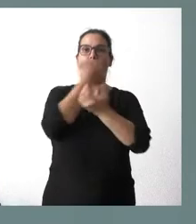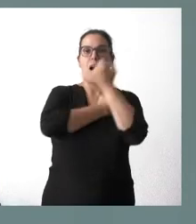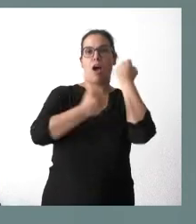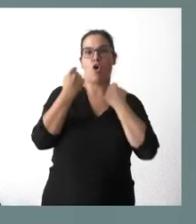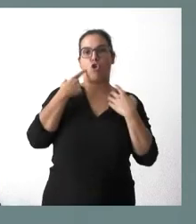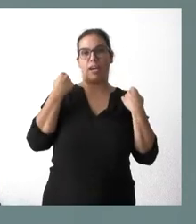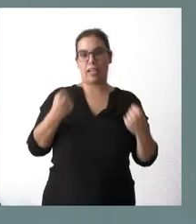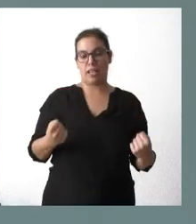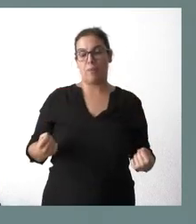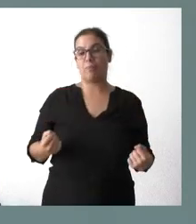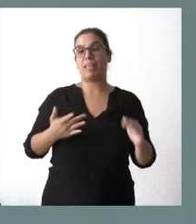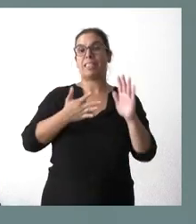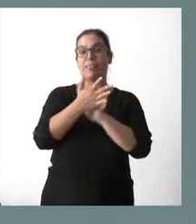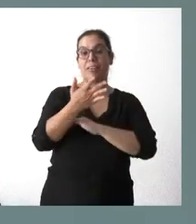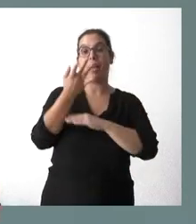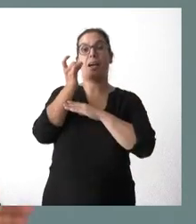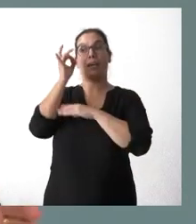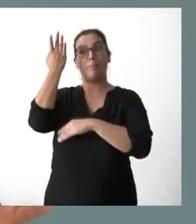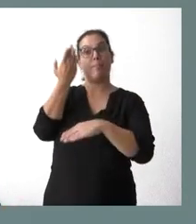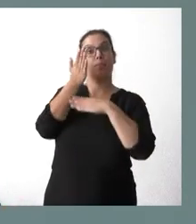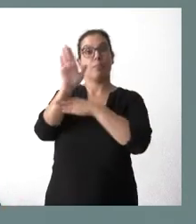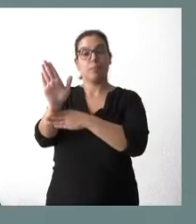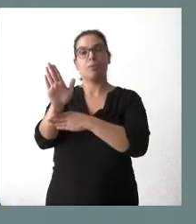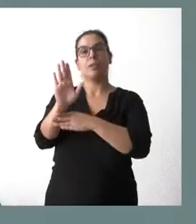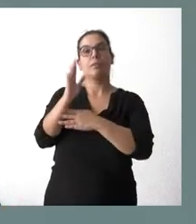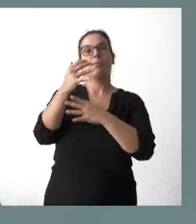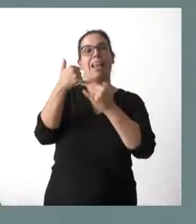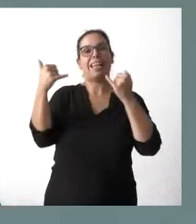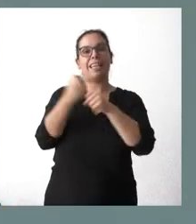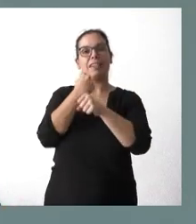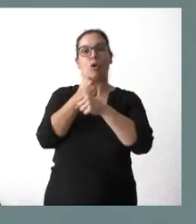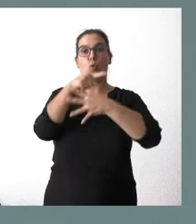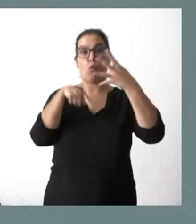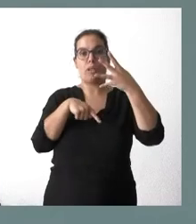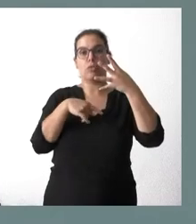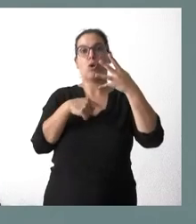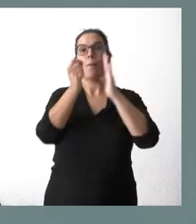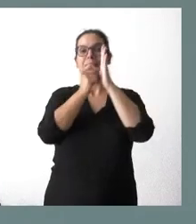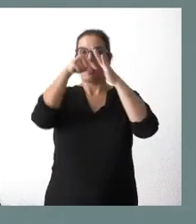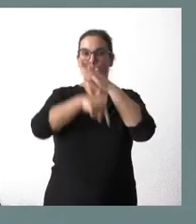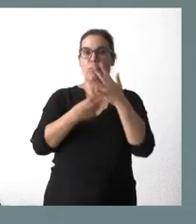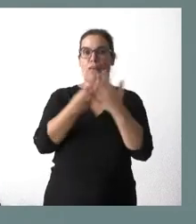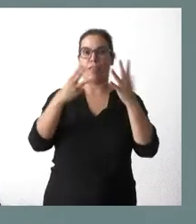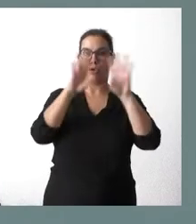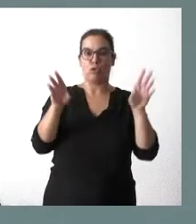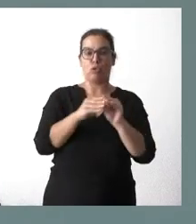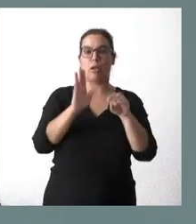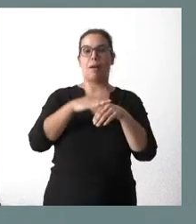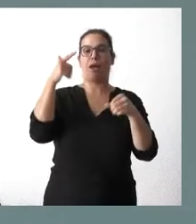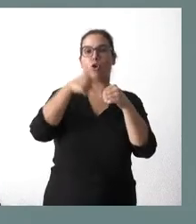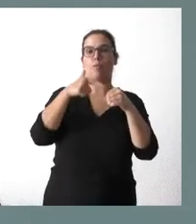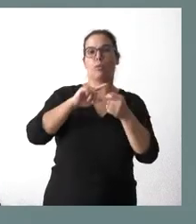Como le digo, son cuatro los ejes y son dieciocho las medidas. Un primer bloque vinculado a medidas de sustitución de combustibles,